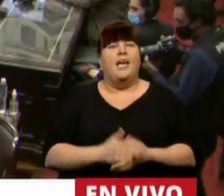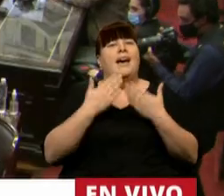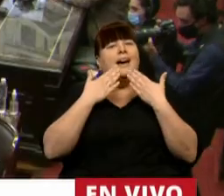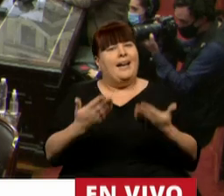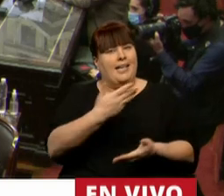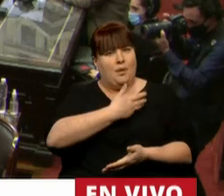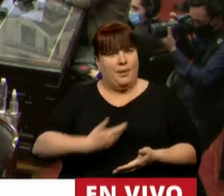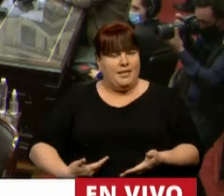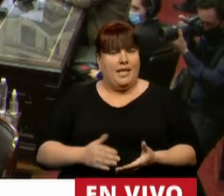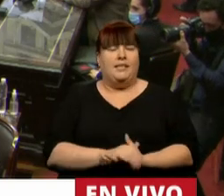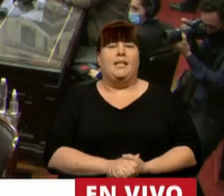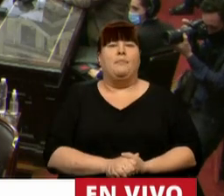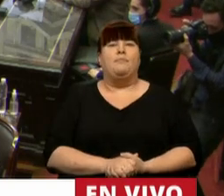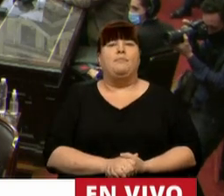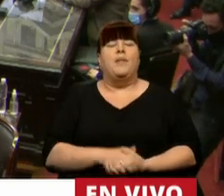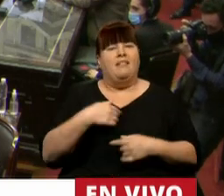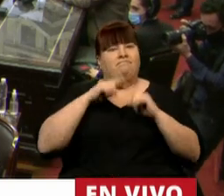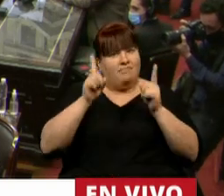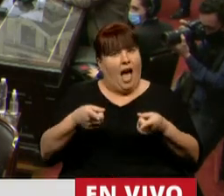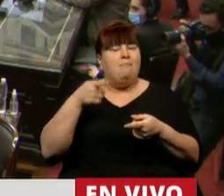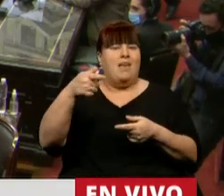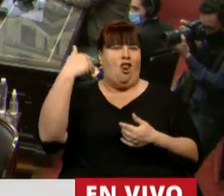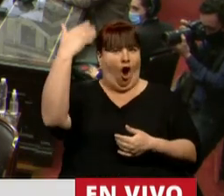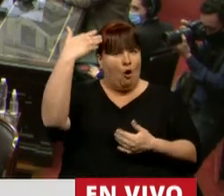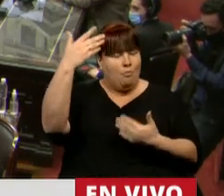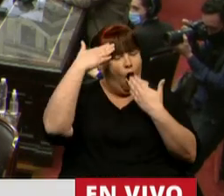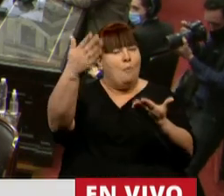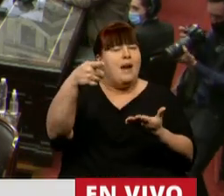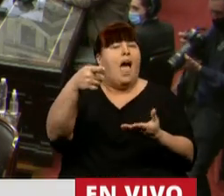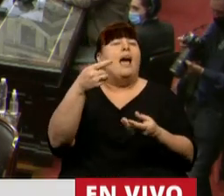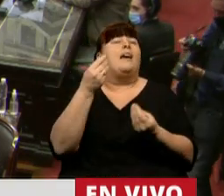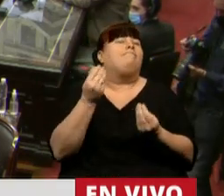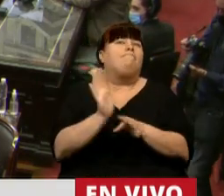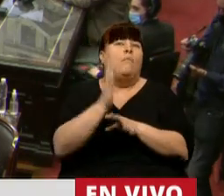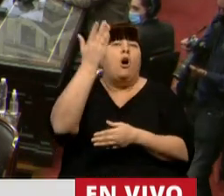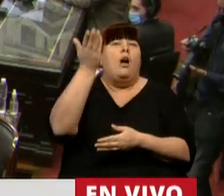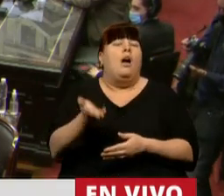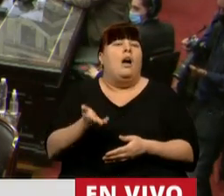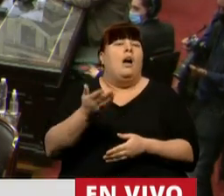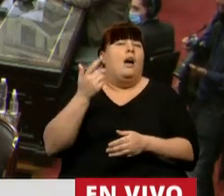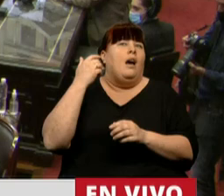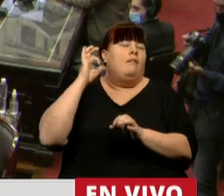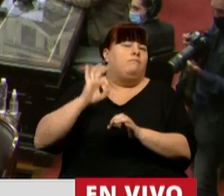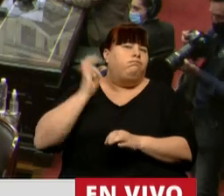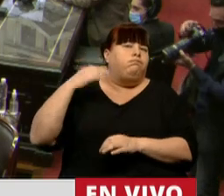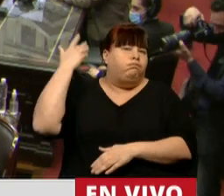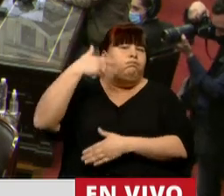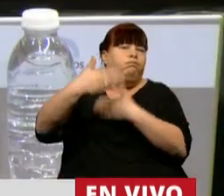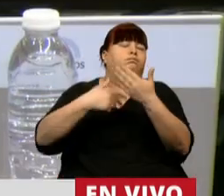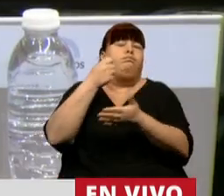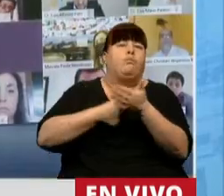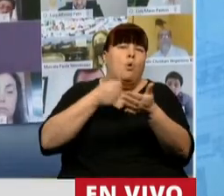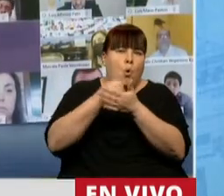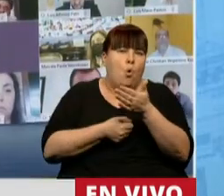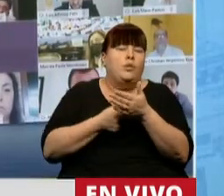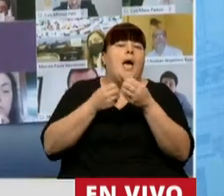Gracias, Presidente. Quería adherir a este homenaje, que es un homenaje en realidad a una larga tradición de lucha que